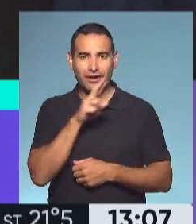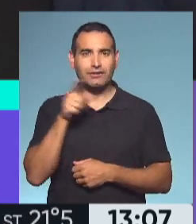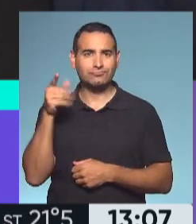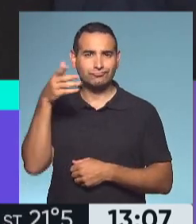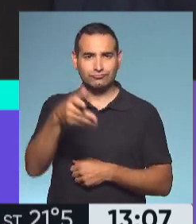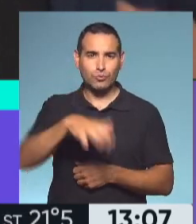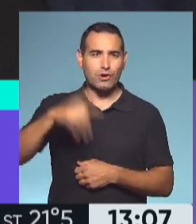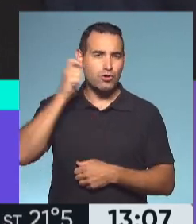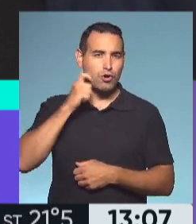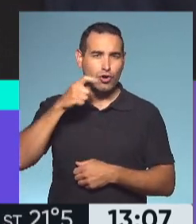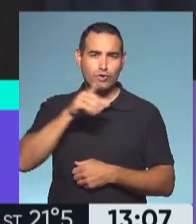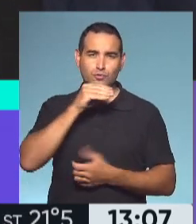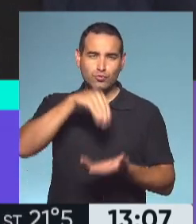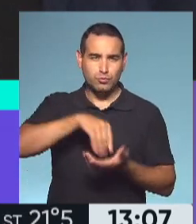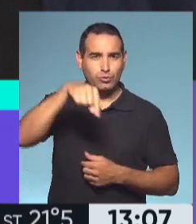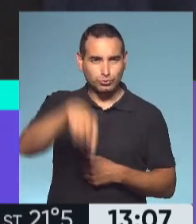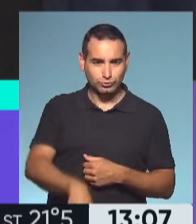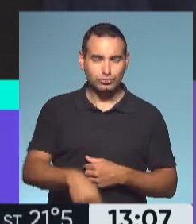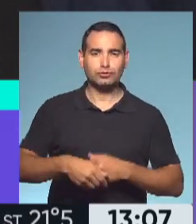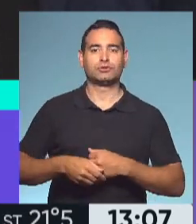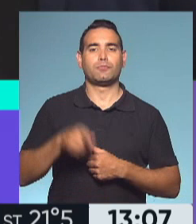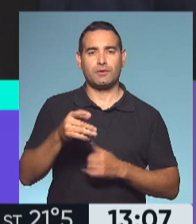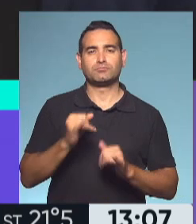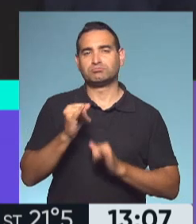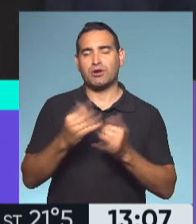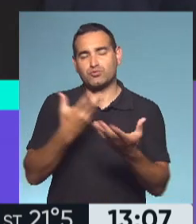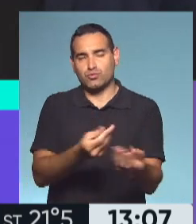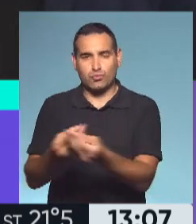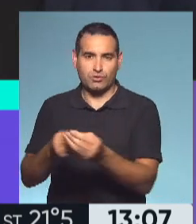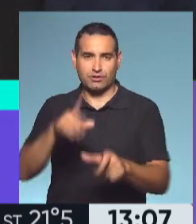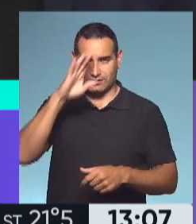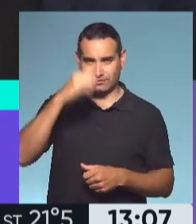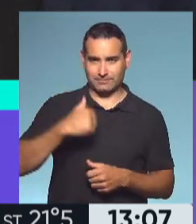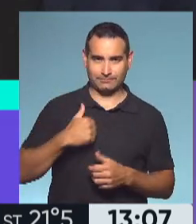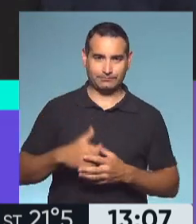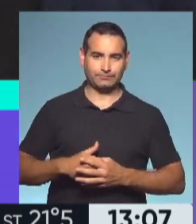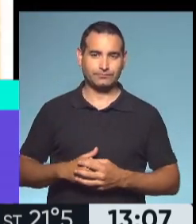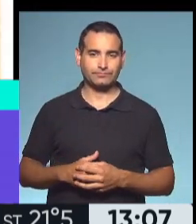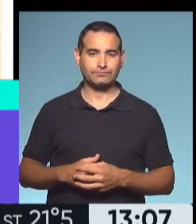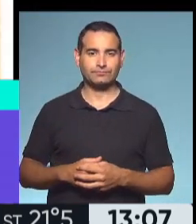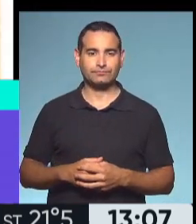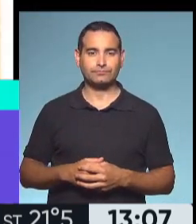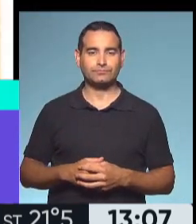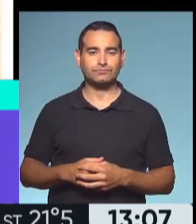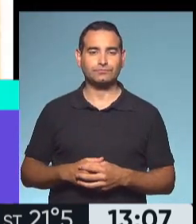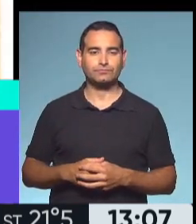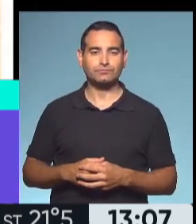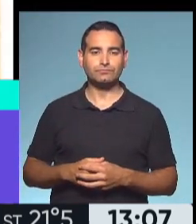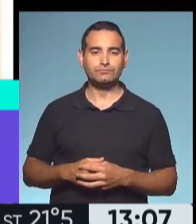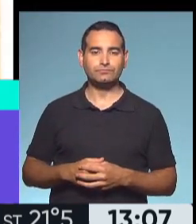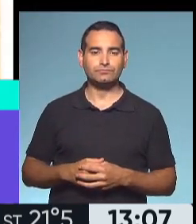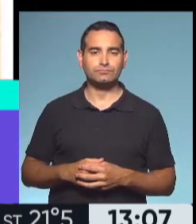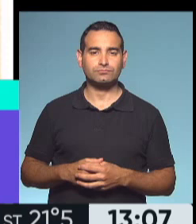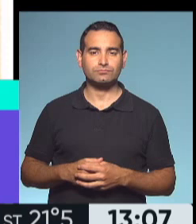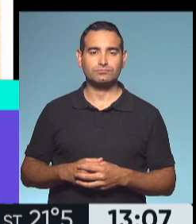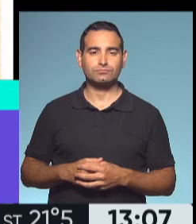Comodoro Rivadavia, donde pusieron toda su sabiduría para ayudar a los más necesitados en la guerra. Bueno, Nosotras también